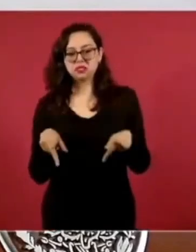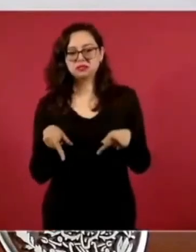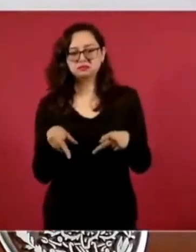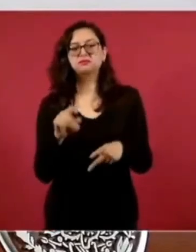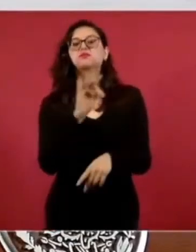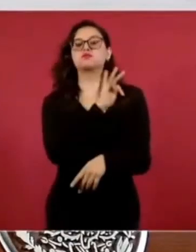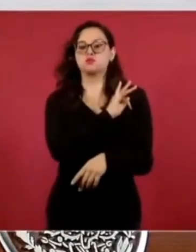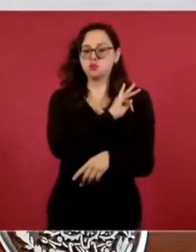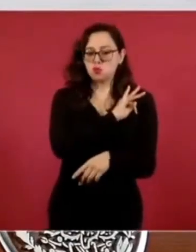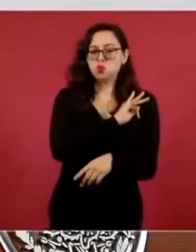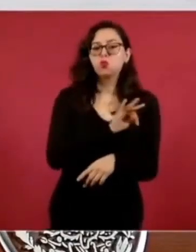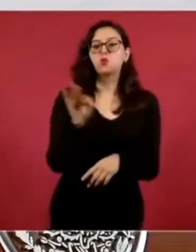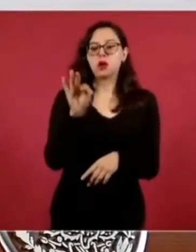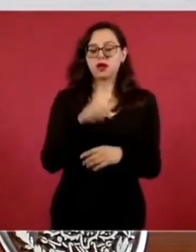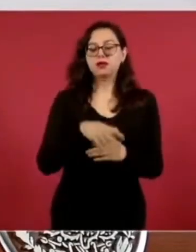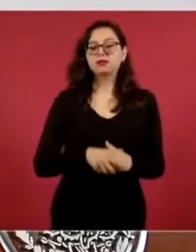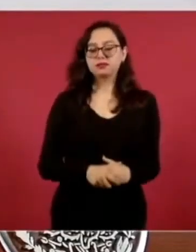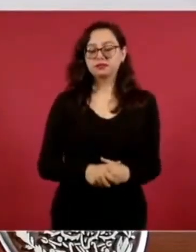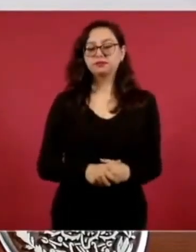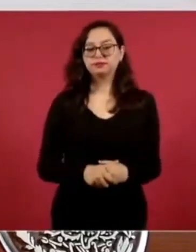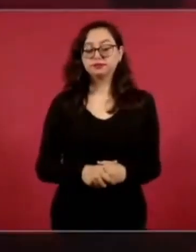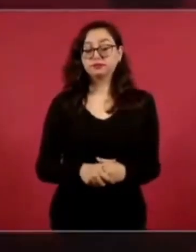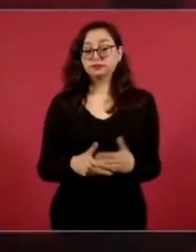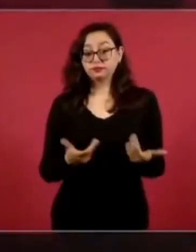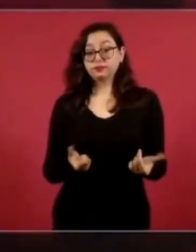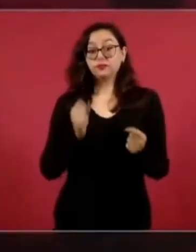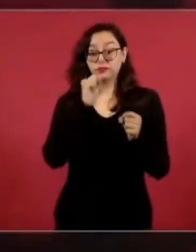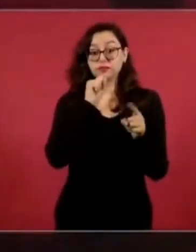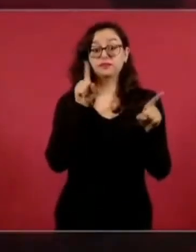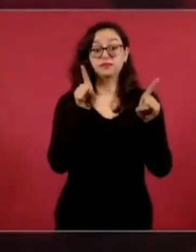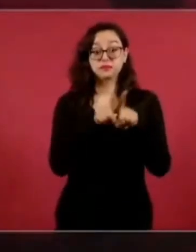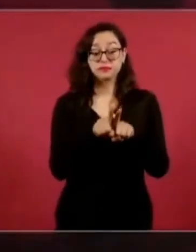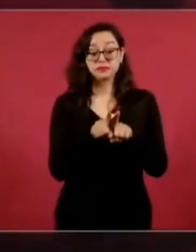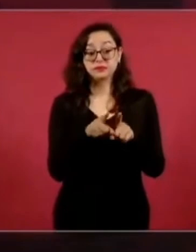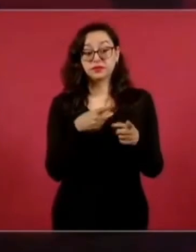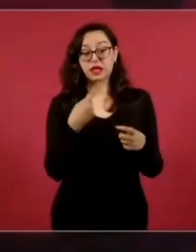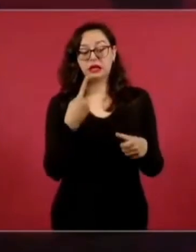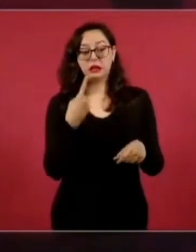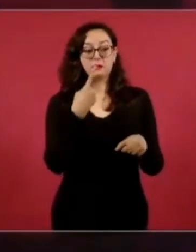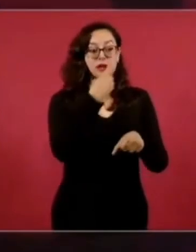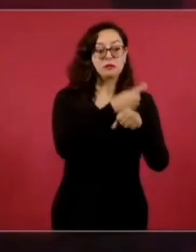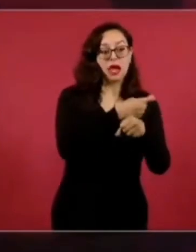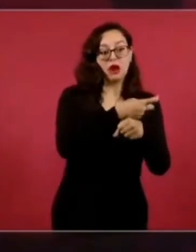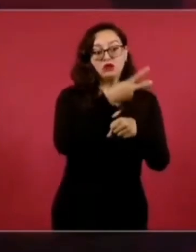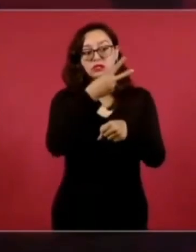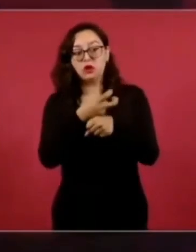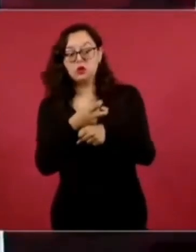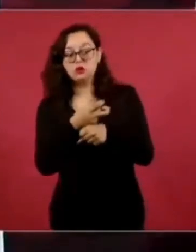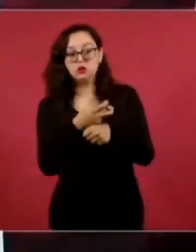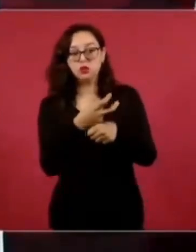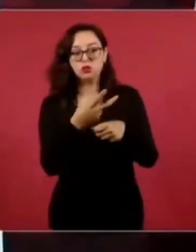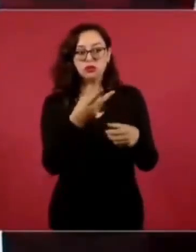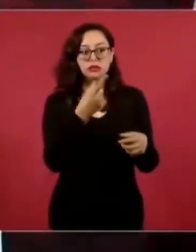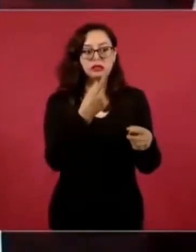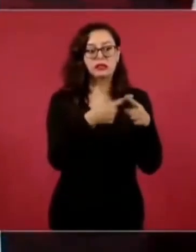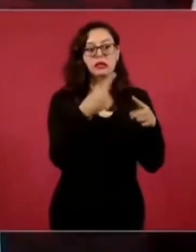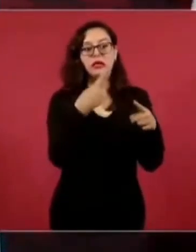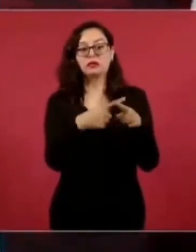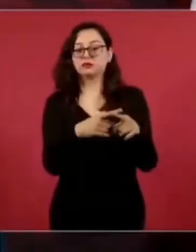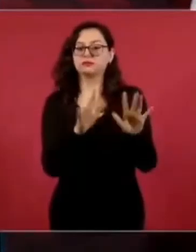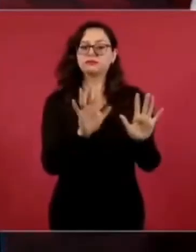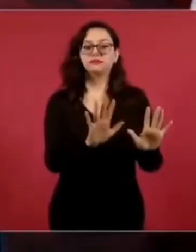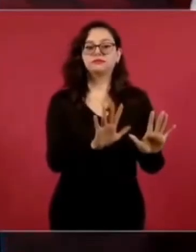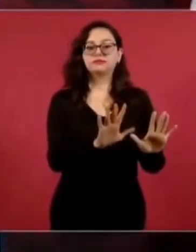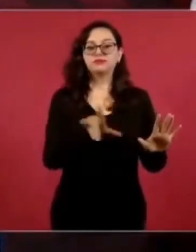el movimiento de los trenes, o sea, qué tren va primero, qué tren